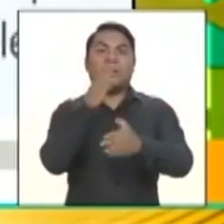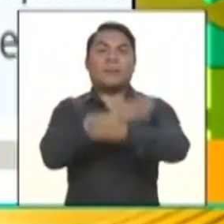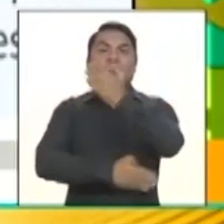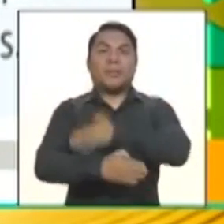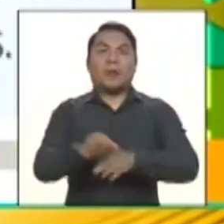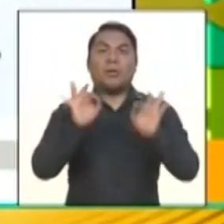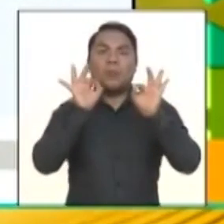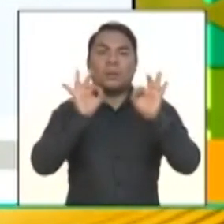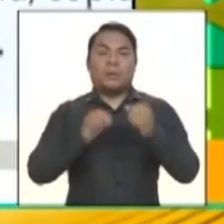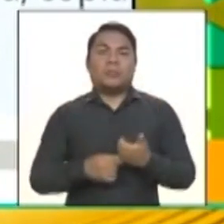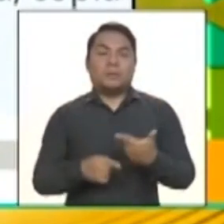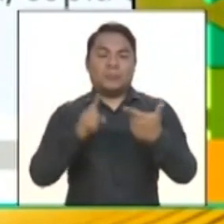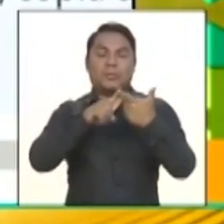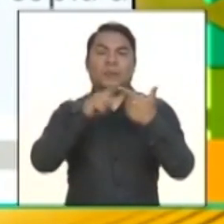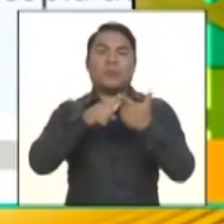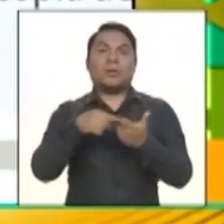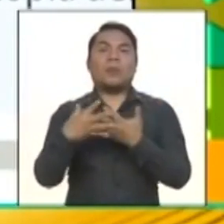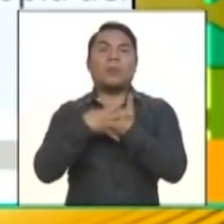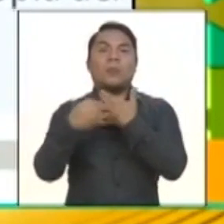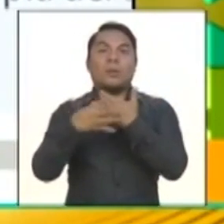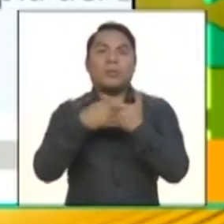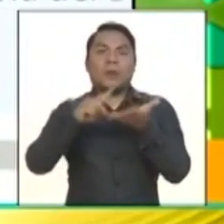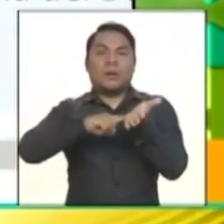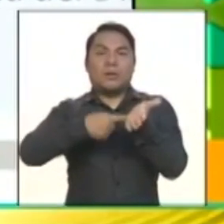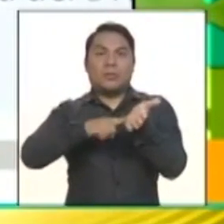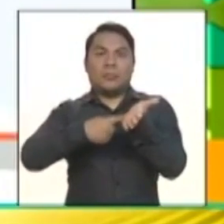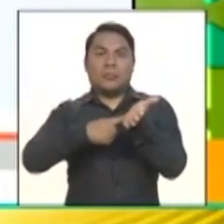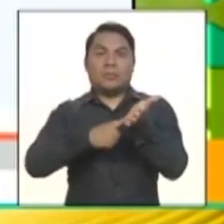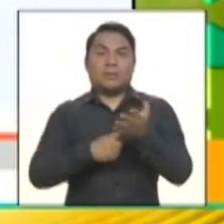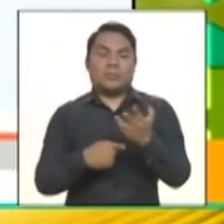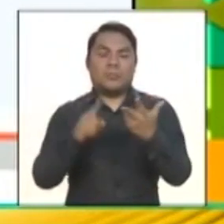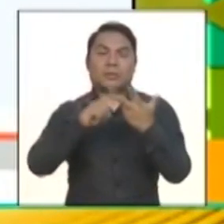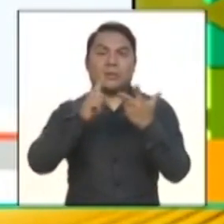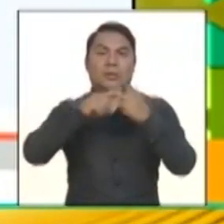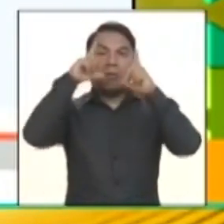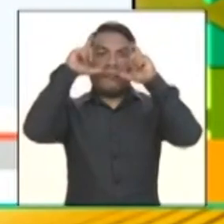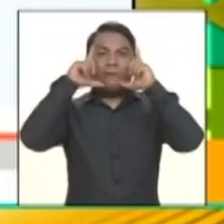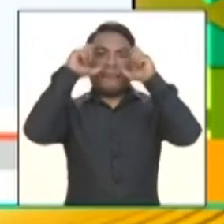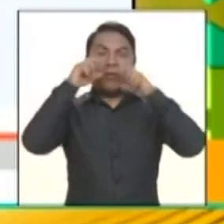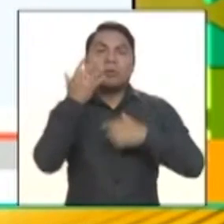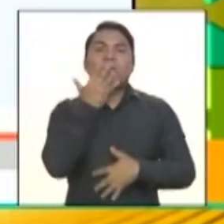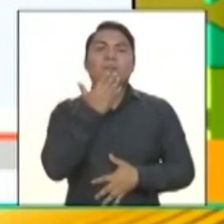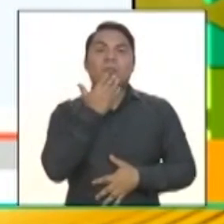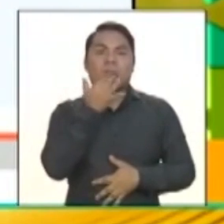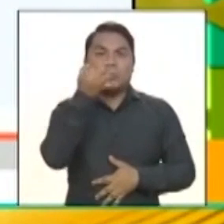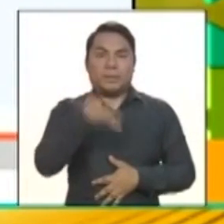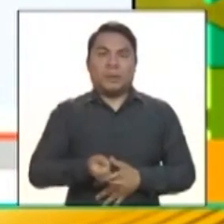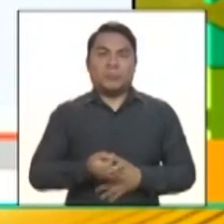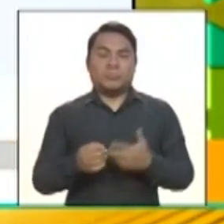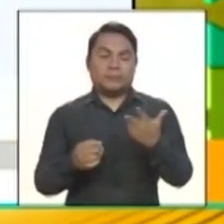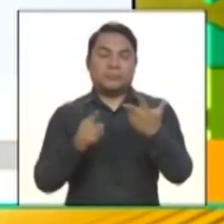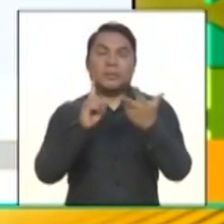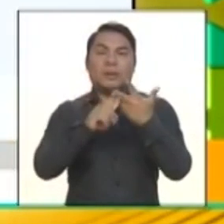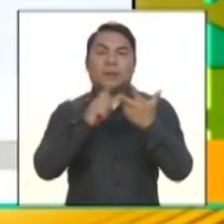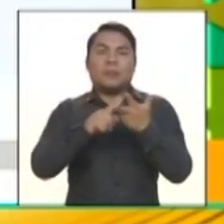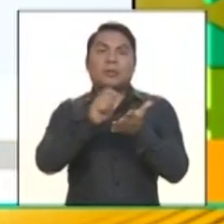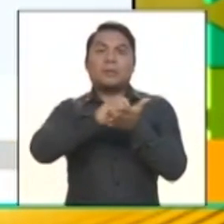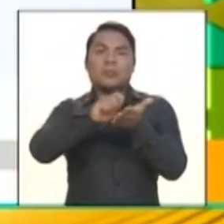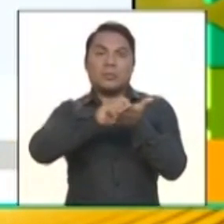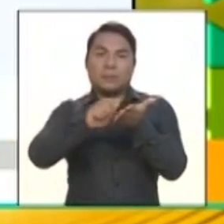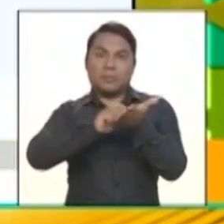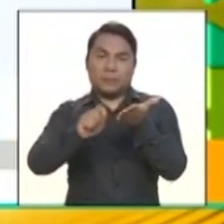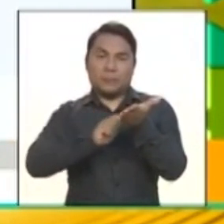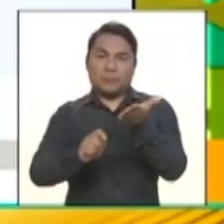original Copia de DNI Una foto a color actualizada Llenar un